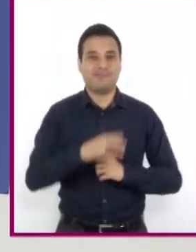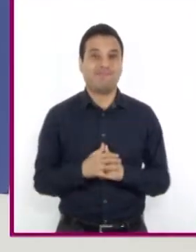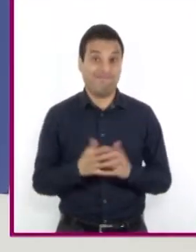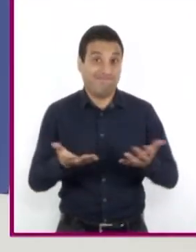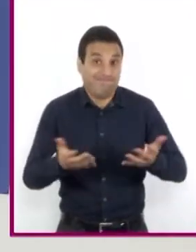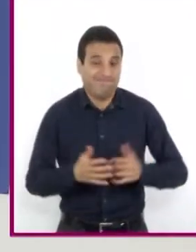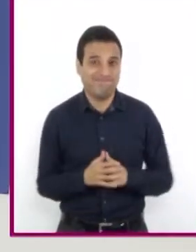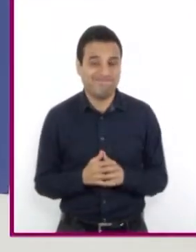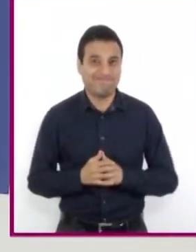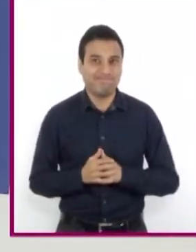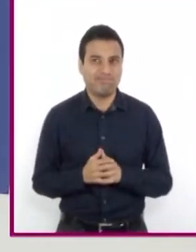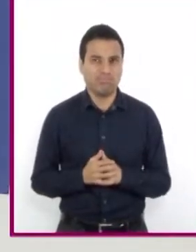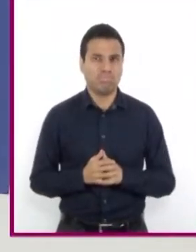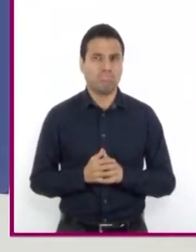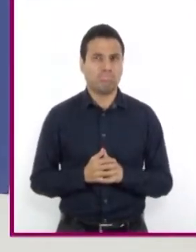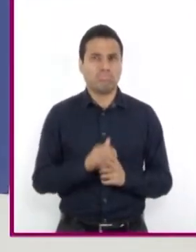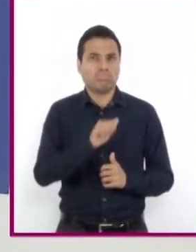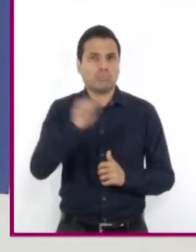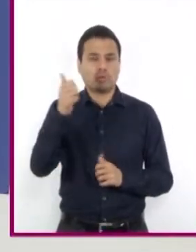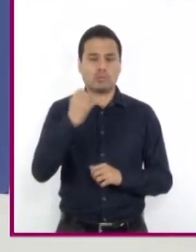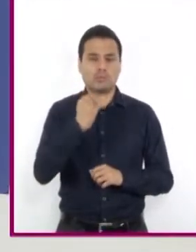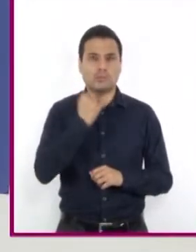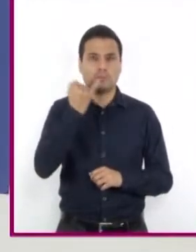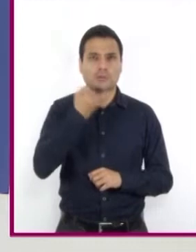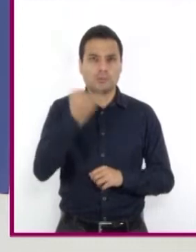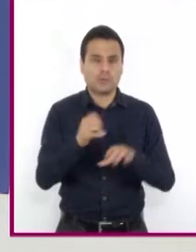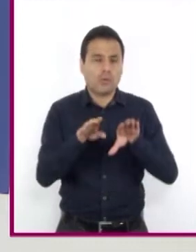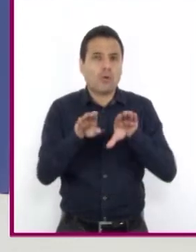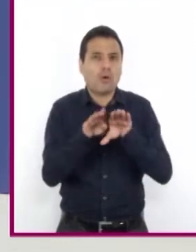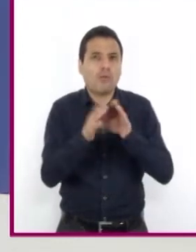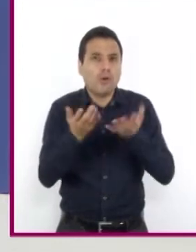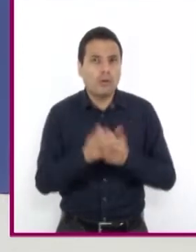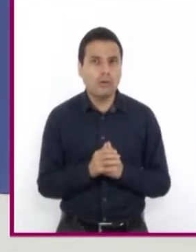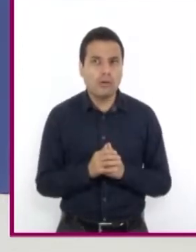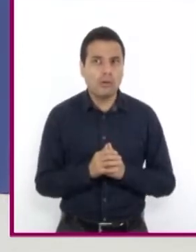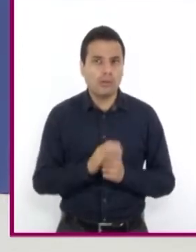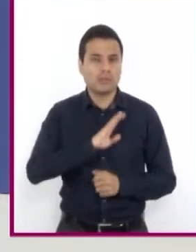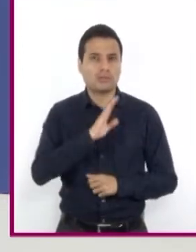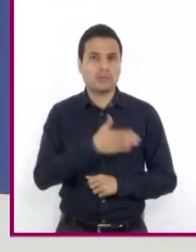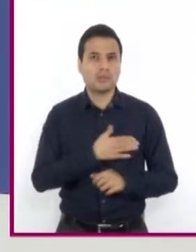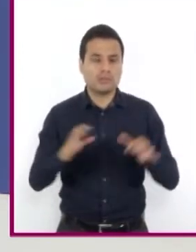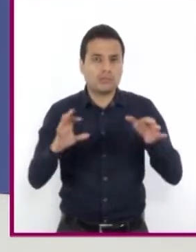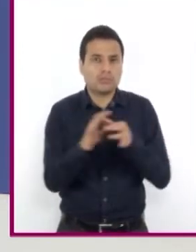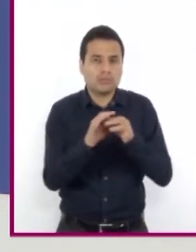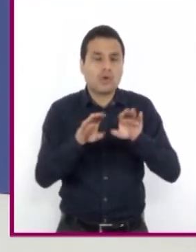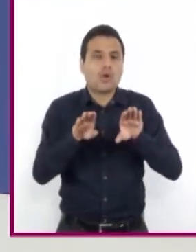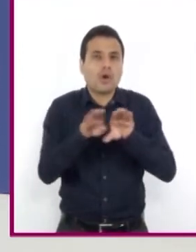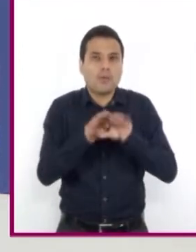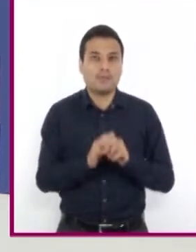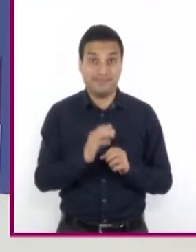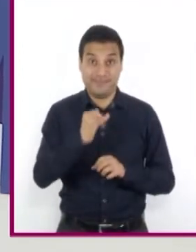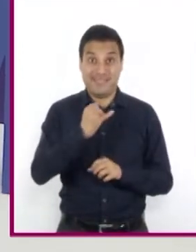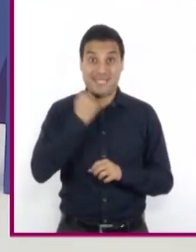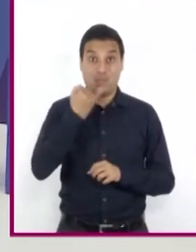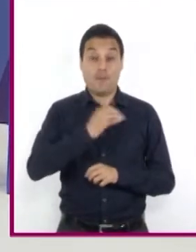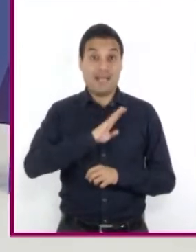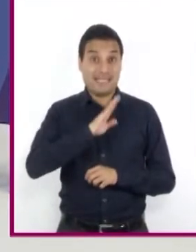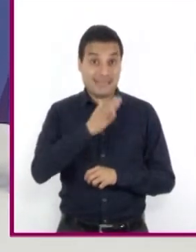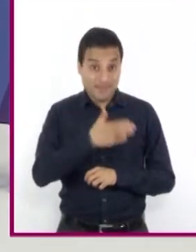¿Y qué pasa con otros idiomas y su relación con el nuestro? Con el paso del tiempo, nuestro idioma también